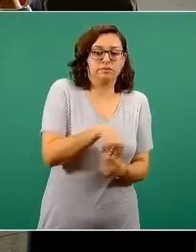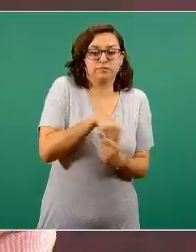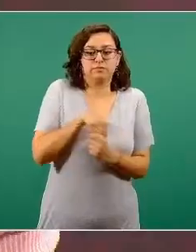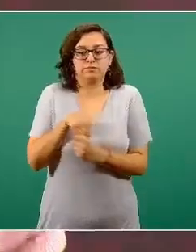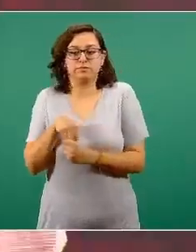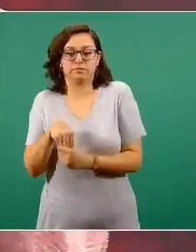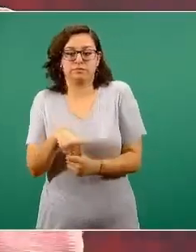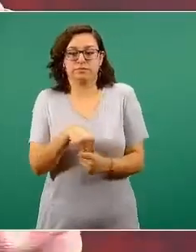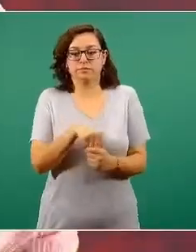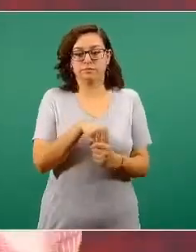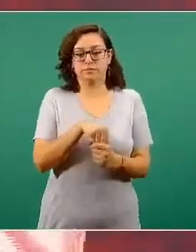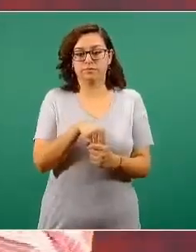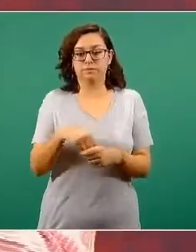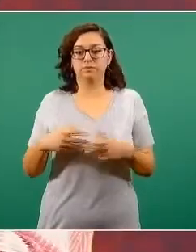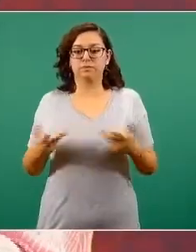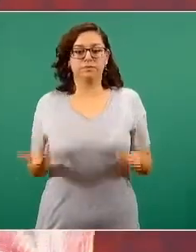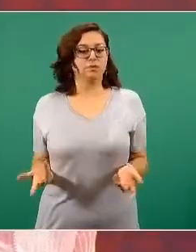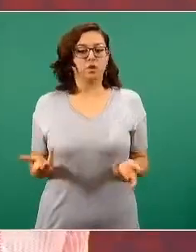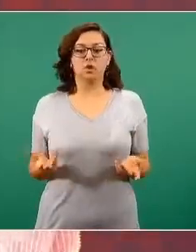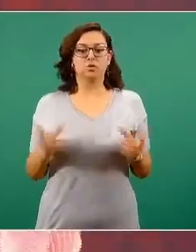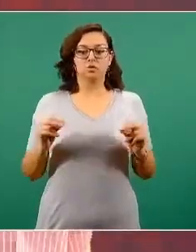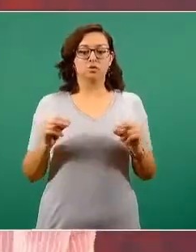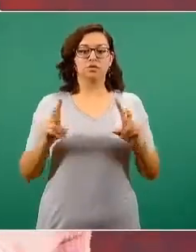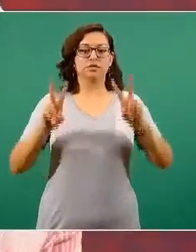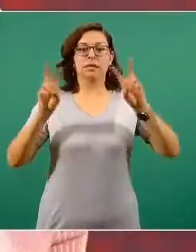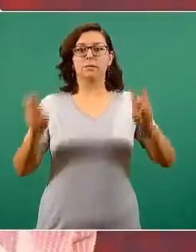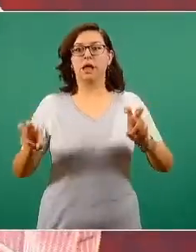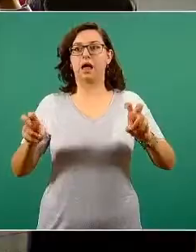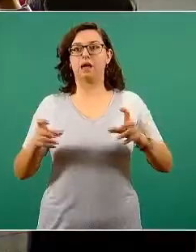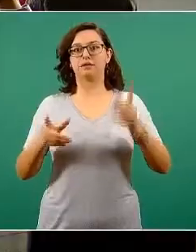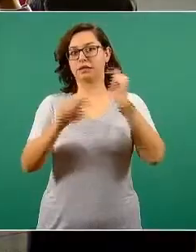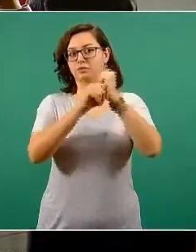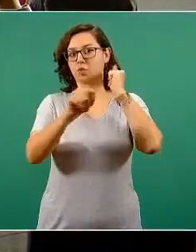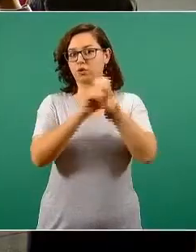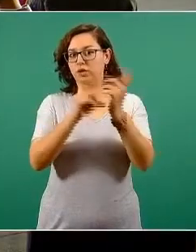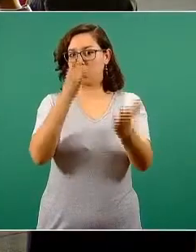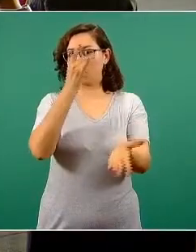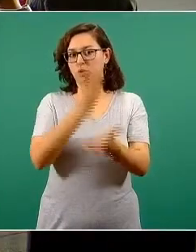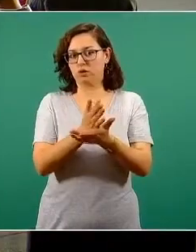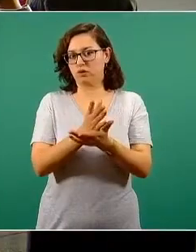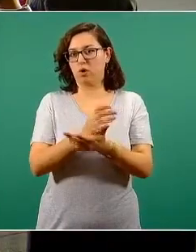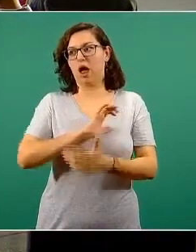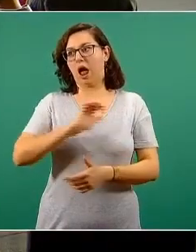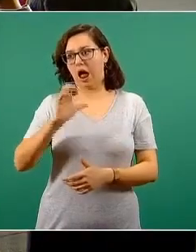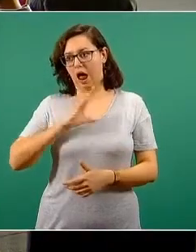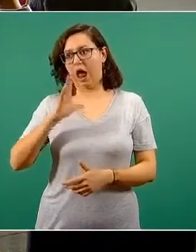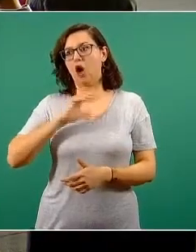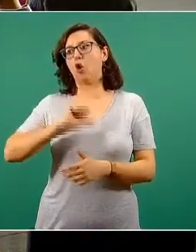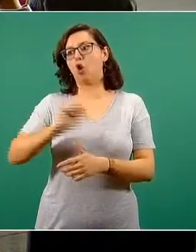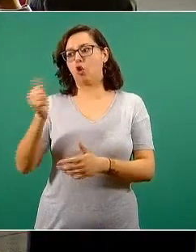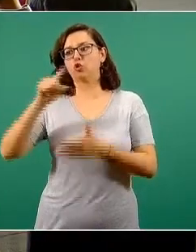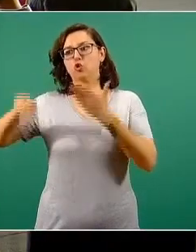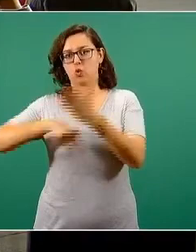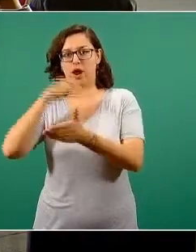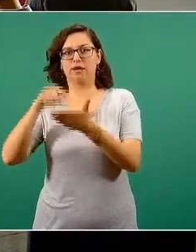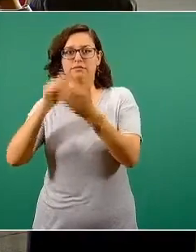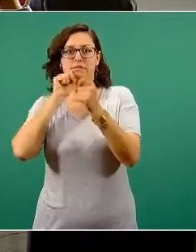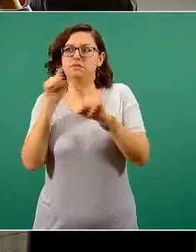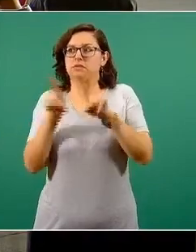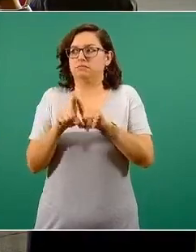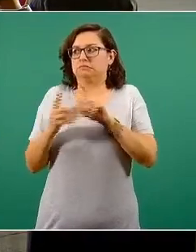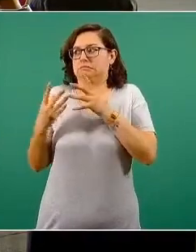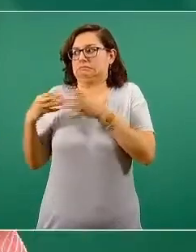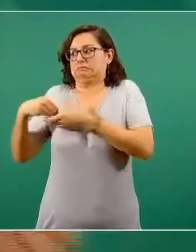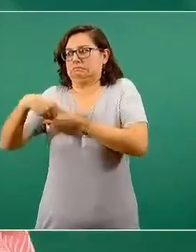distancia, no es por el asunto de movilidad. Y obviamente la movilidad, independientemente del transporte, que se haga en